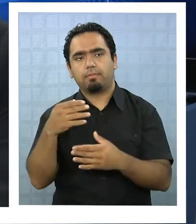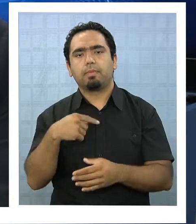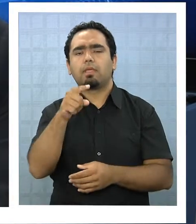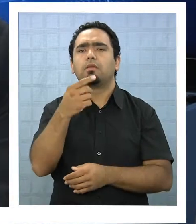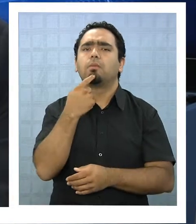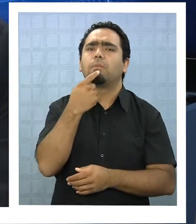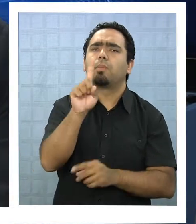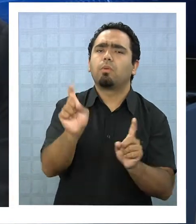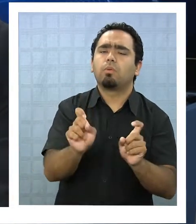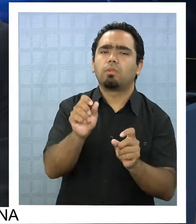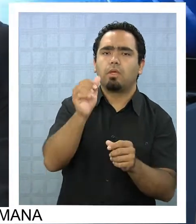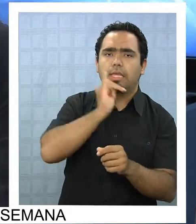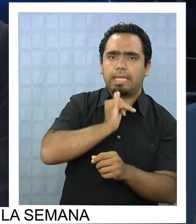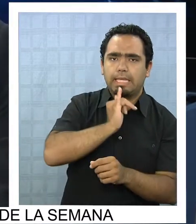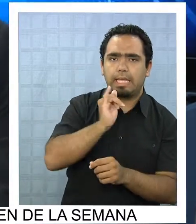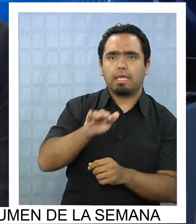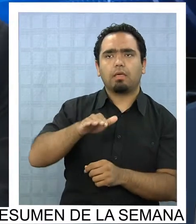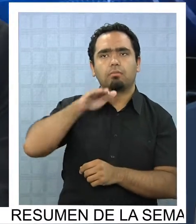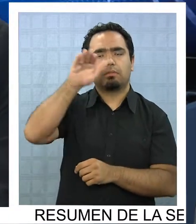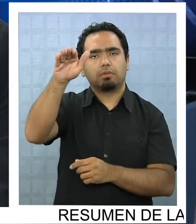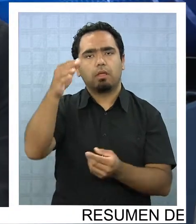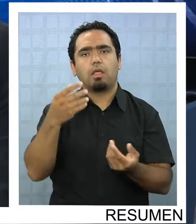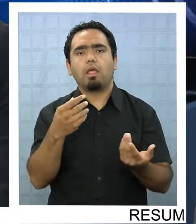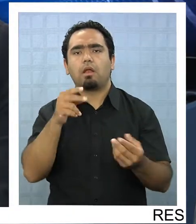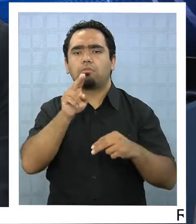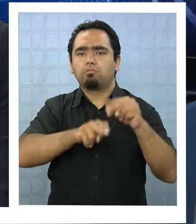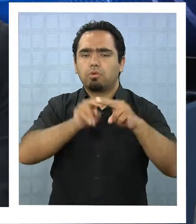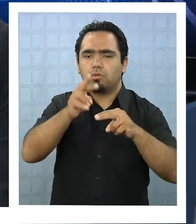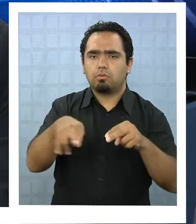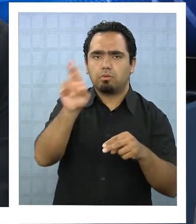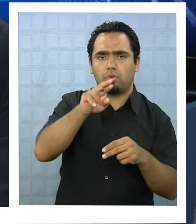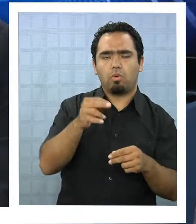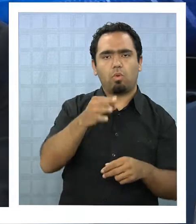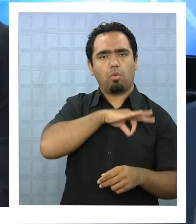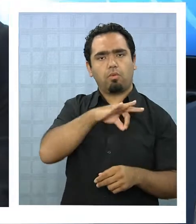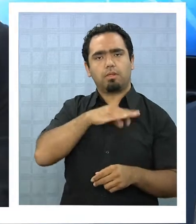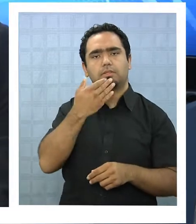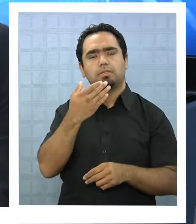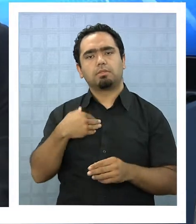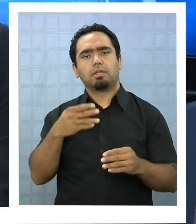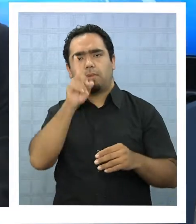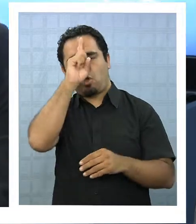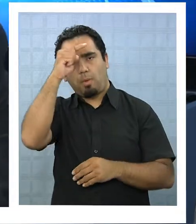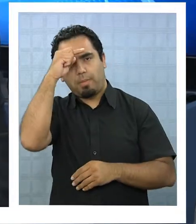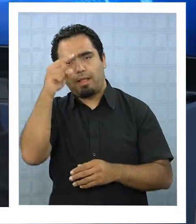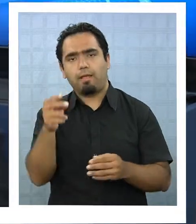reconstrucción por las jubilaciones, por el hospital de Iquique la vivienda y la cultura